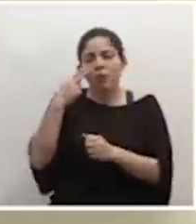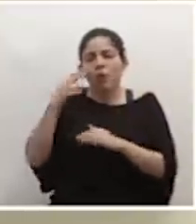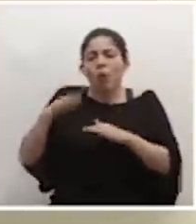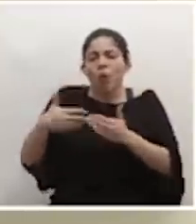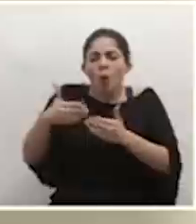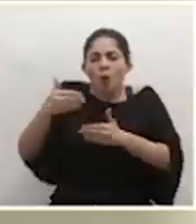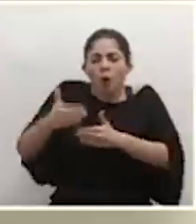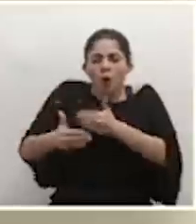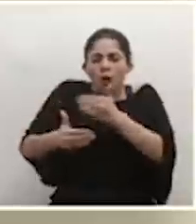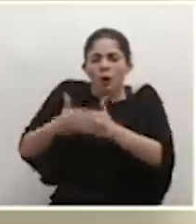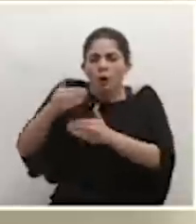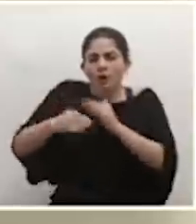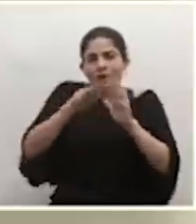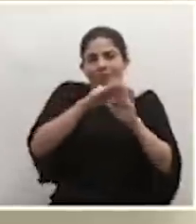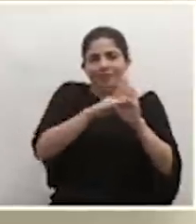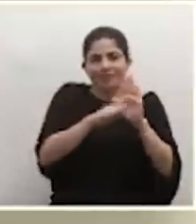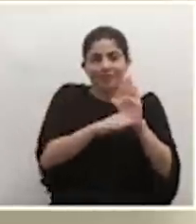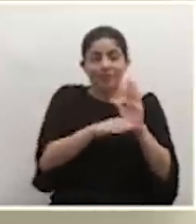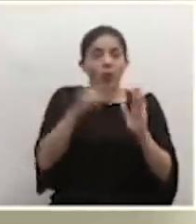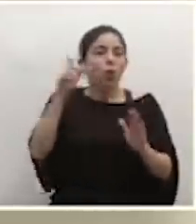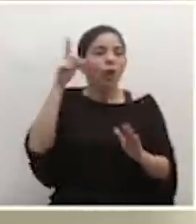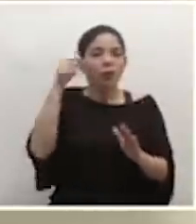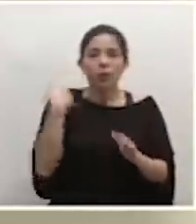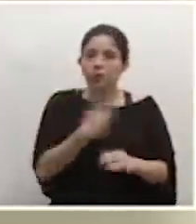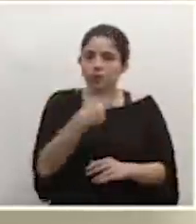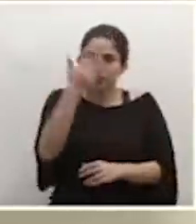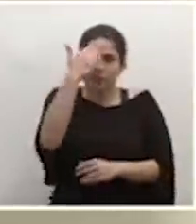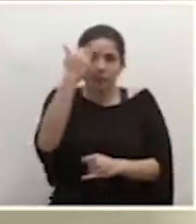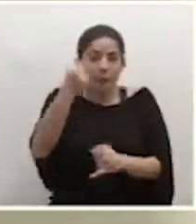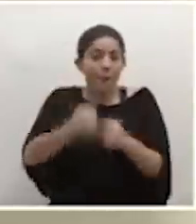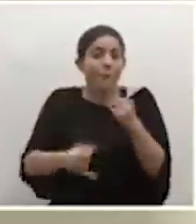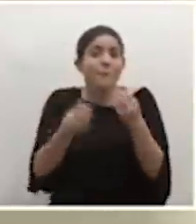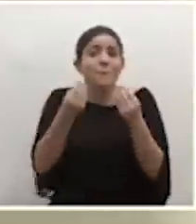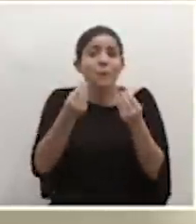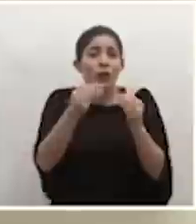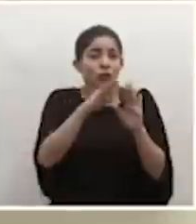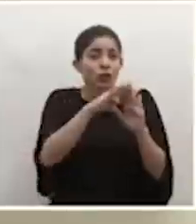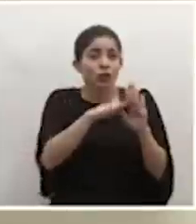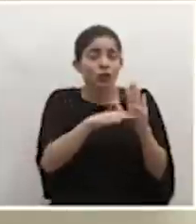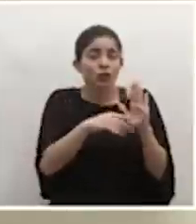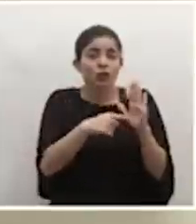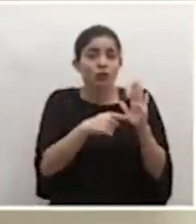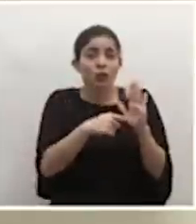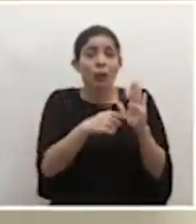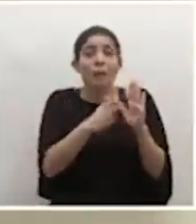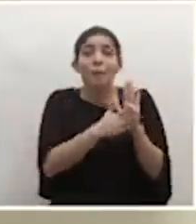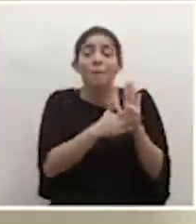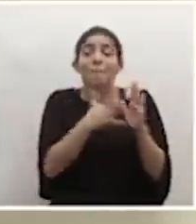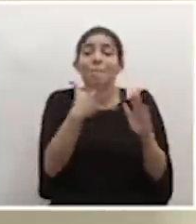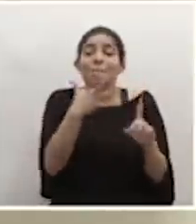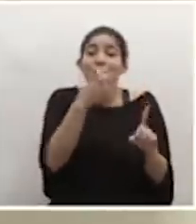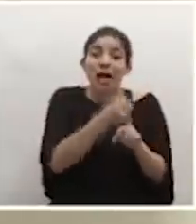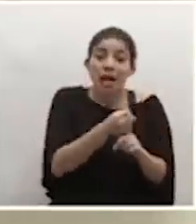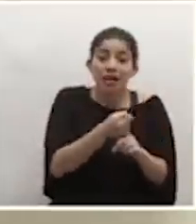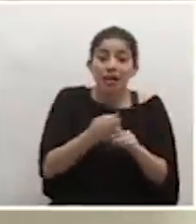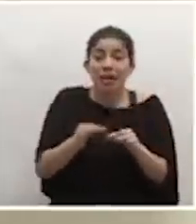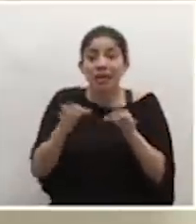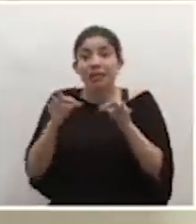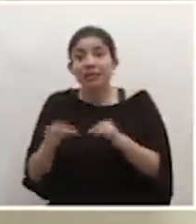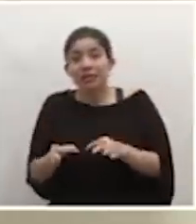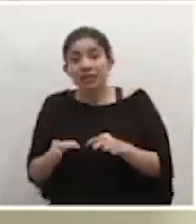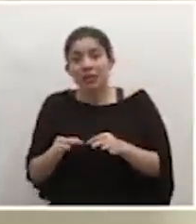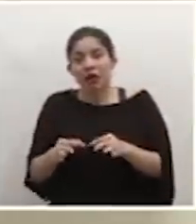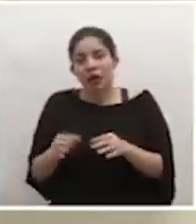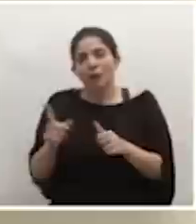en todas las medidas que se toman y pues obviamente sabemos que al final de cuentas muchas de estas medidas el impacto y la decisión pues obviamente